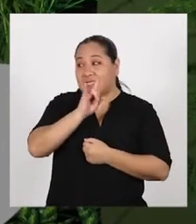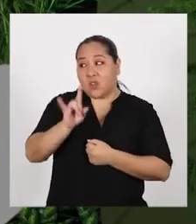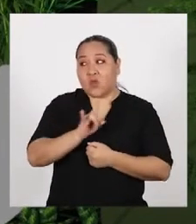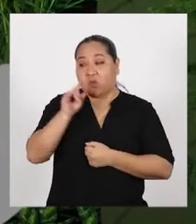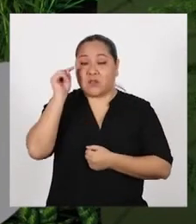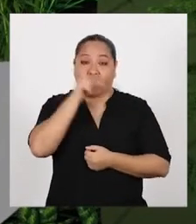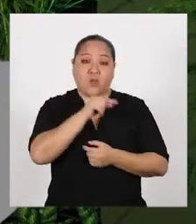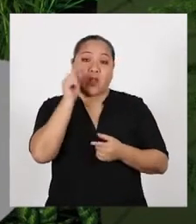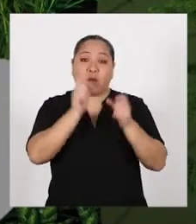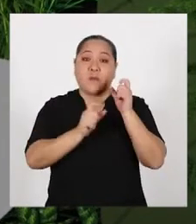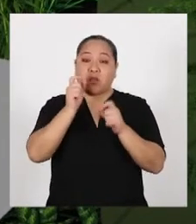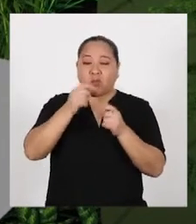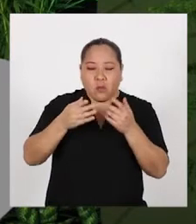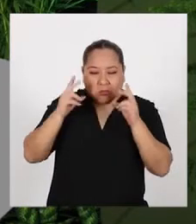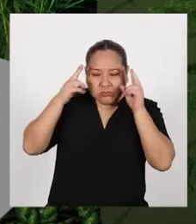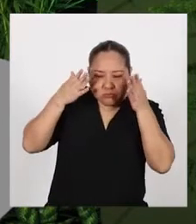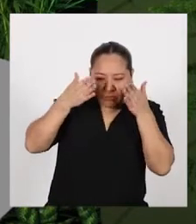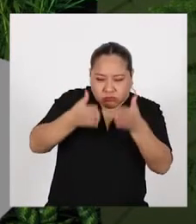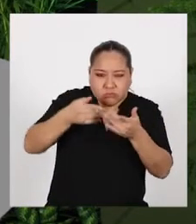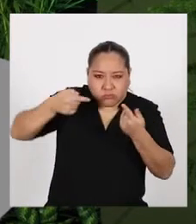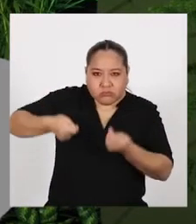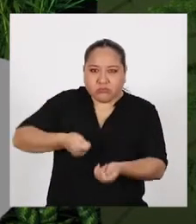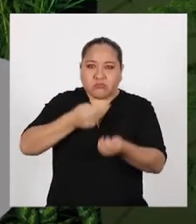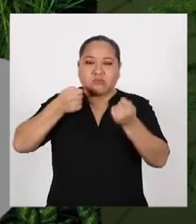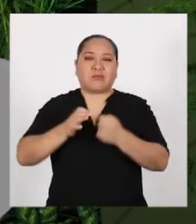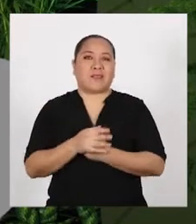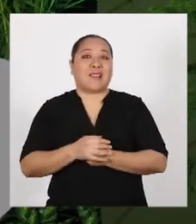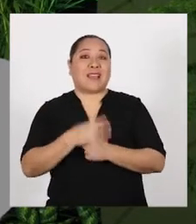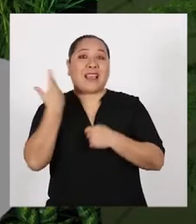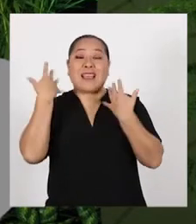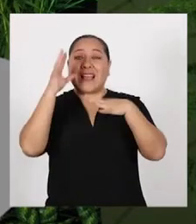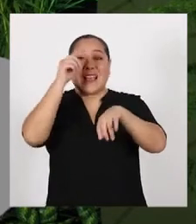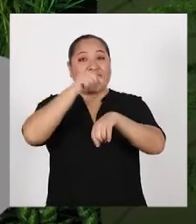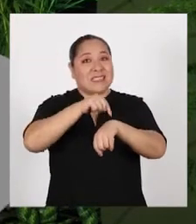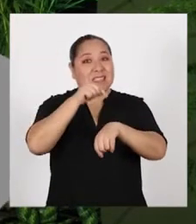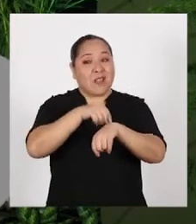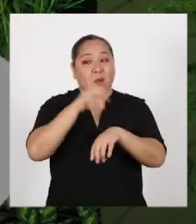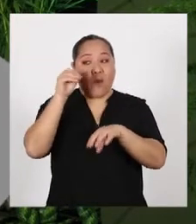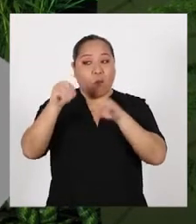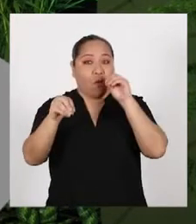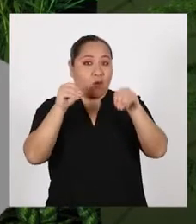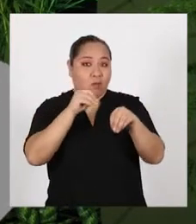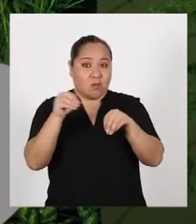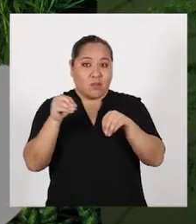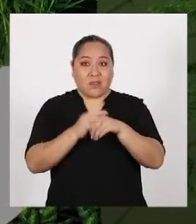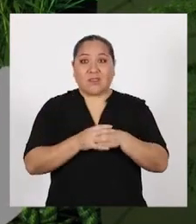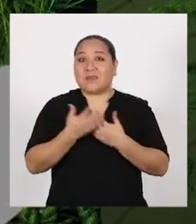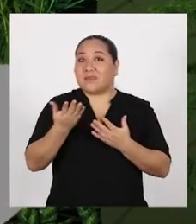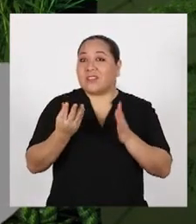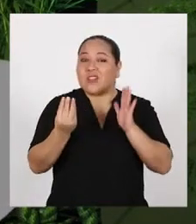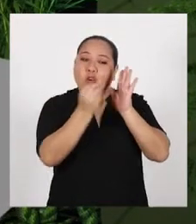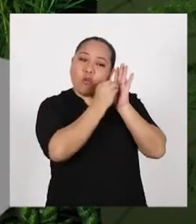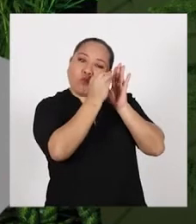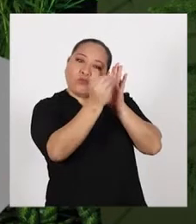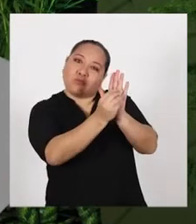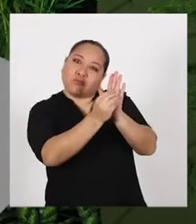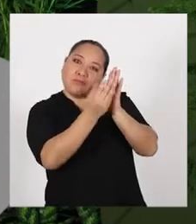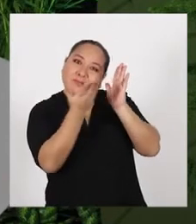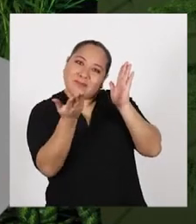Vizcacha y son muy usadas por las personas que se dedican a la agricultura Ha llegado el momento de ubicar las guillai